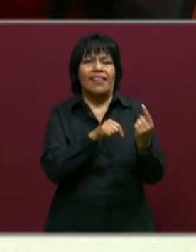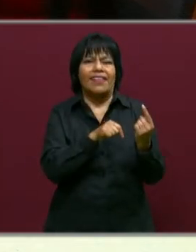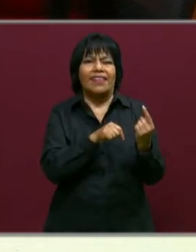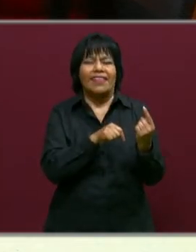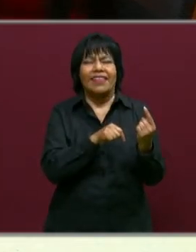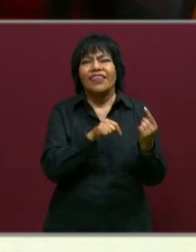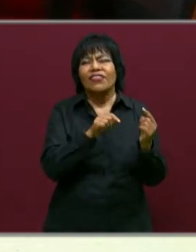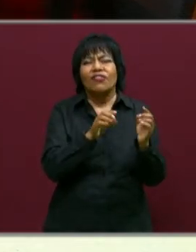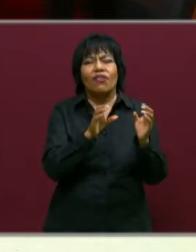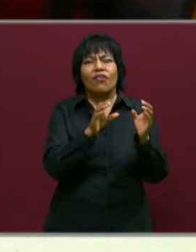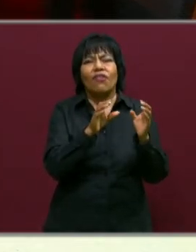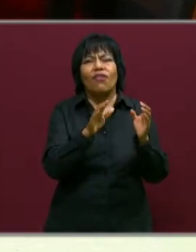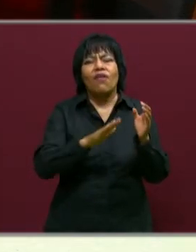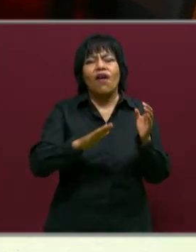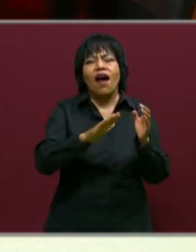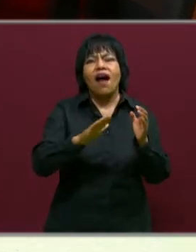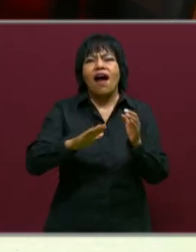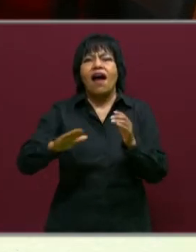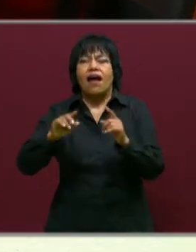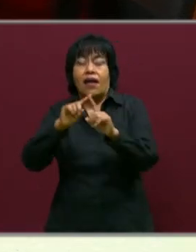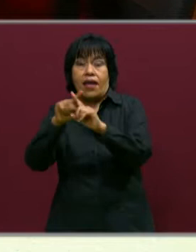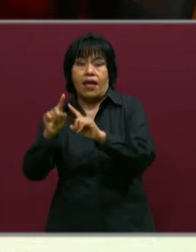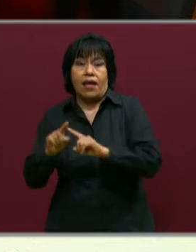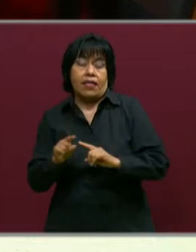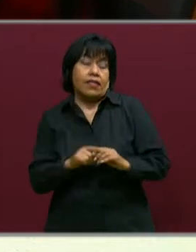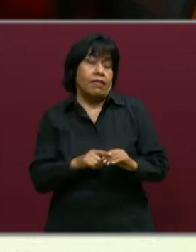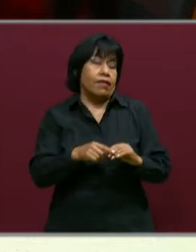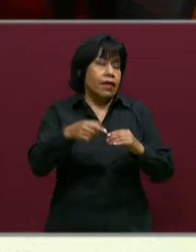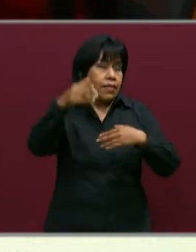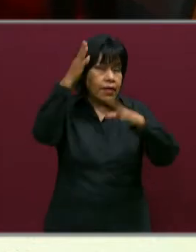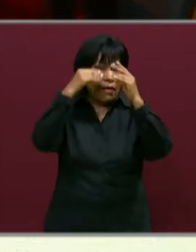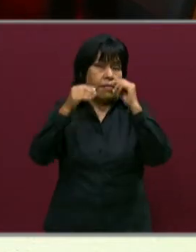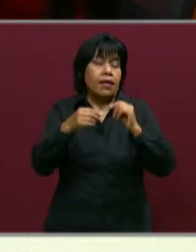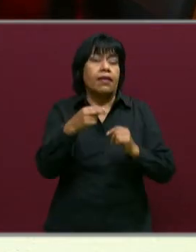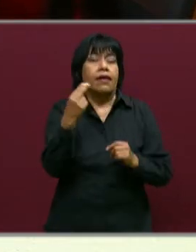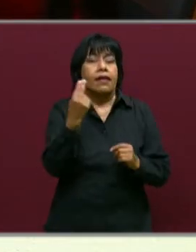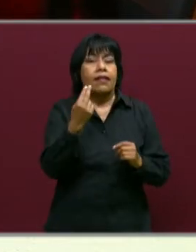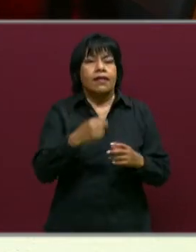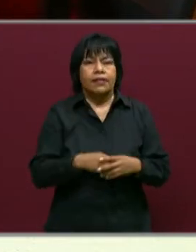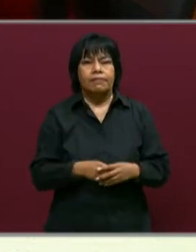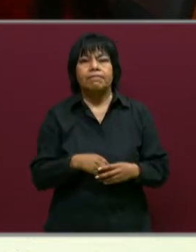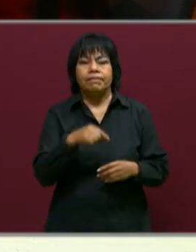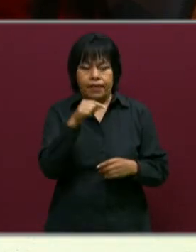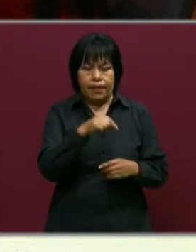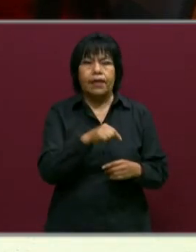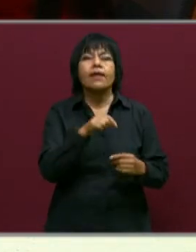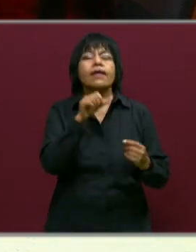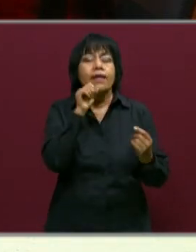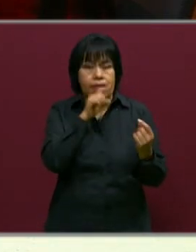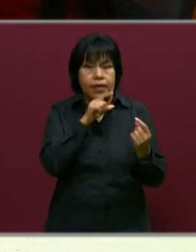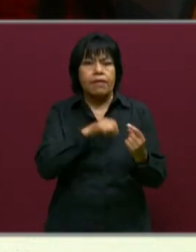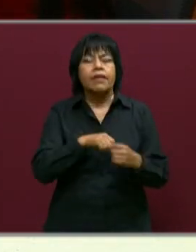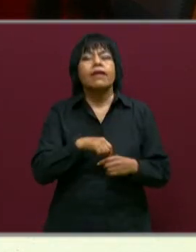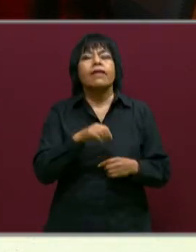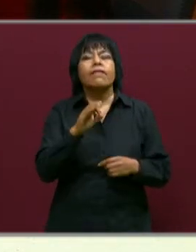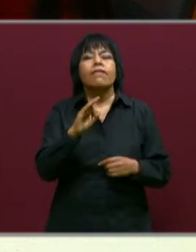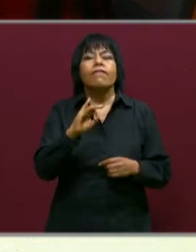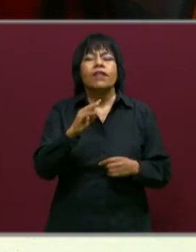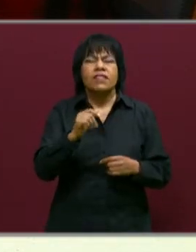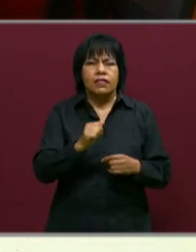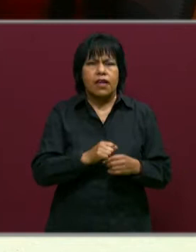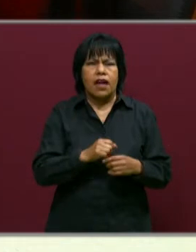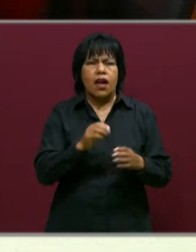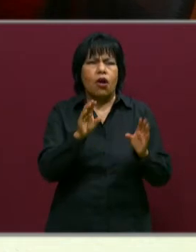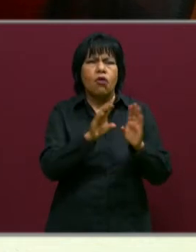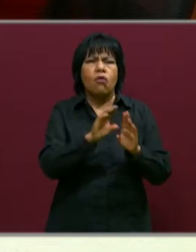formativos que trabajamos en educación preescolar, los aprendizajes esperados que trabajamos. Bueno, acá también estas fichas descriptivas